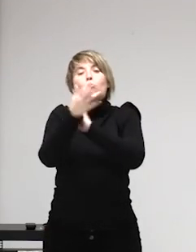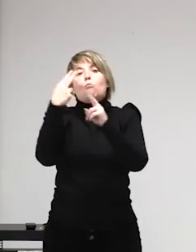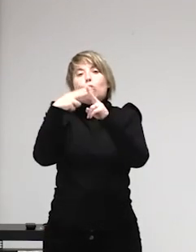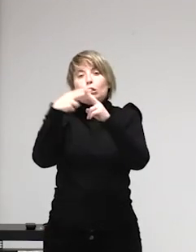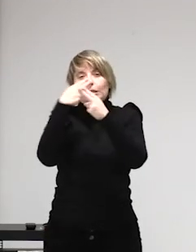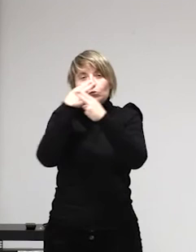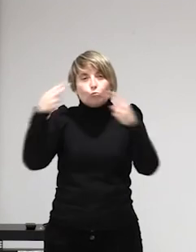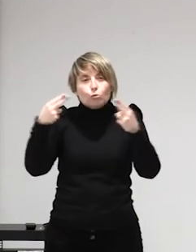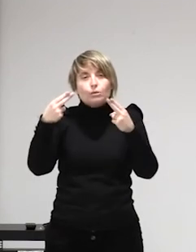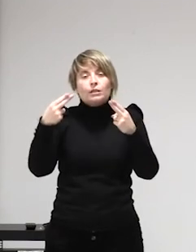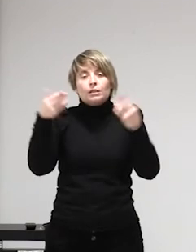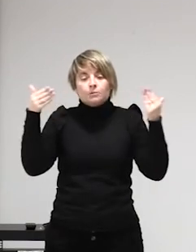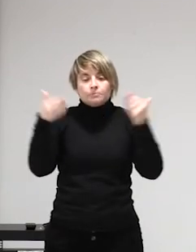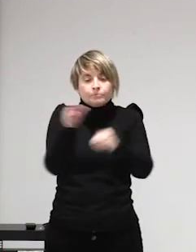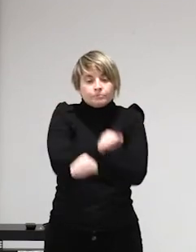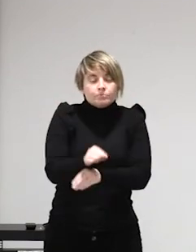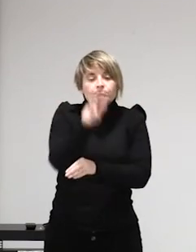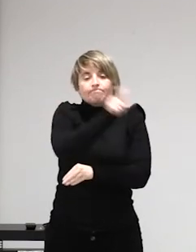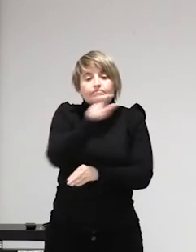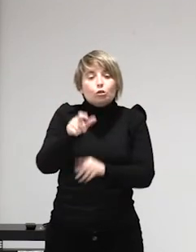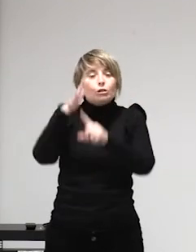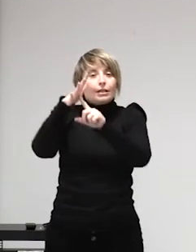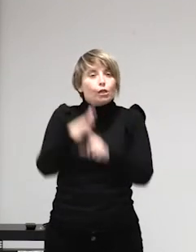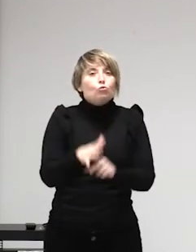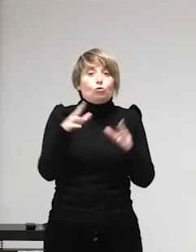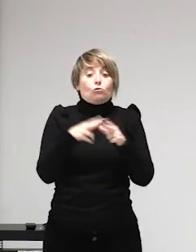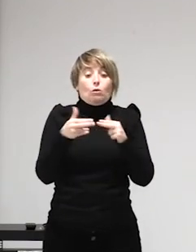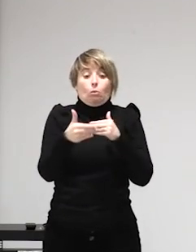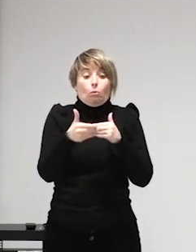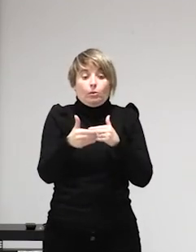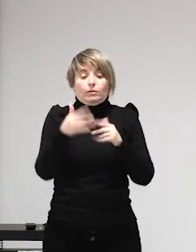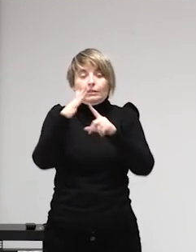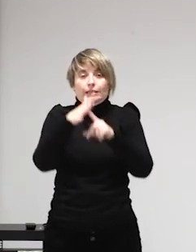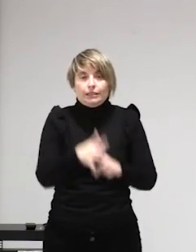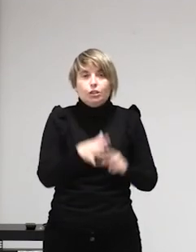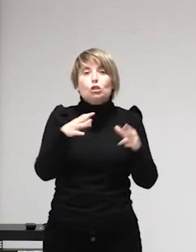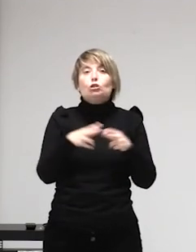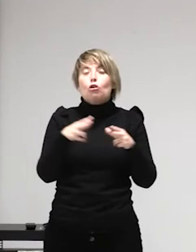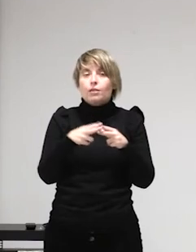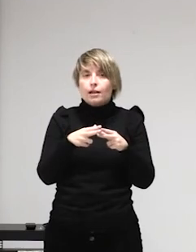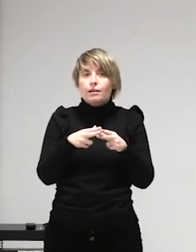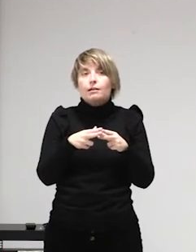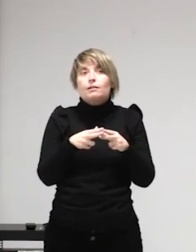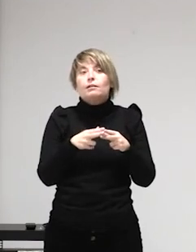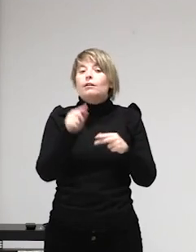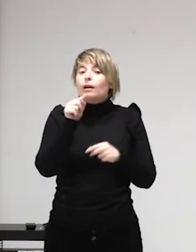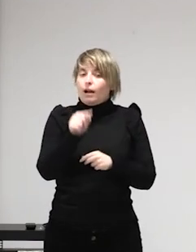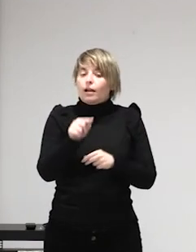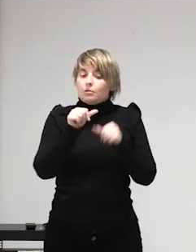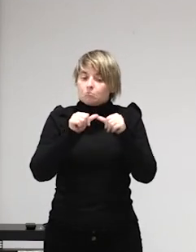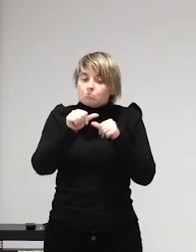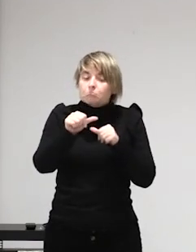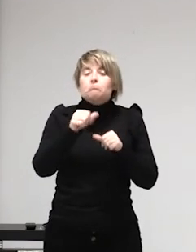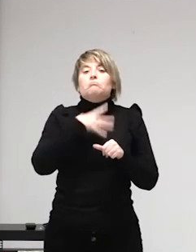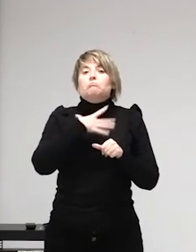viéramos como una forma de conectar con nuestro cuerpo ¿no? si pudiéramos contratar servicios sexuales y lo viéramos como una forma de conectar con nuestro